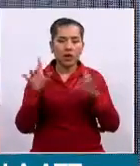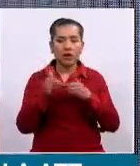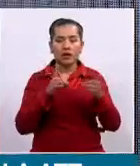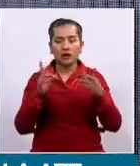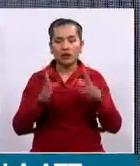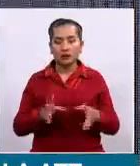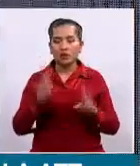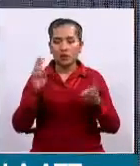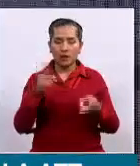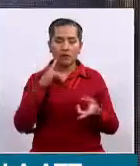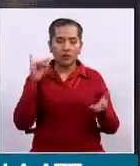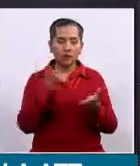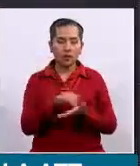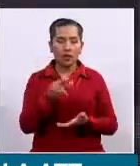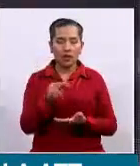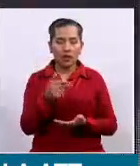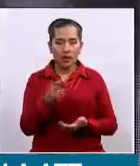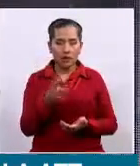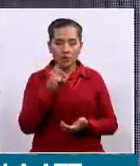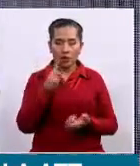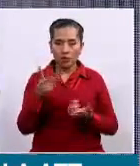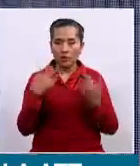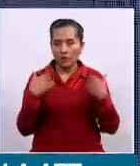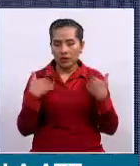de Aeronáutica Civil para operar.